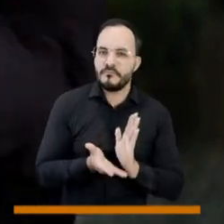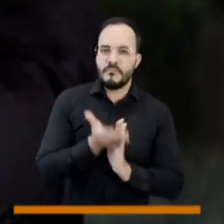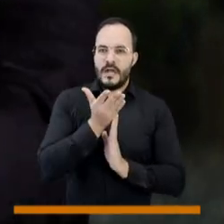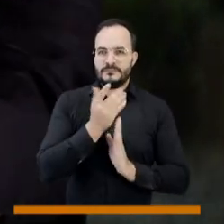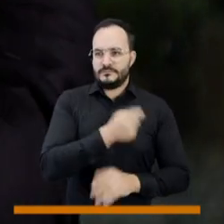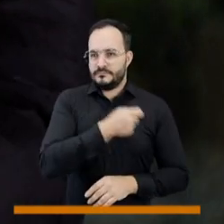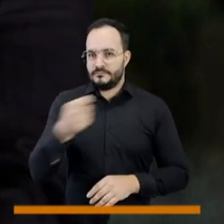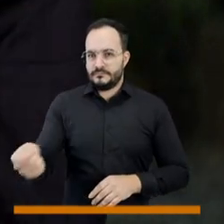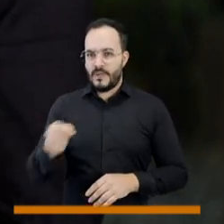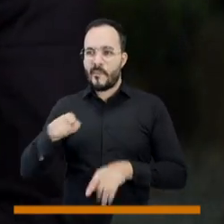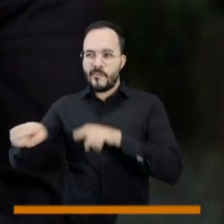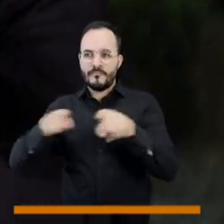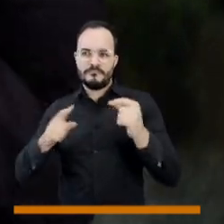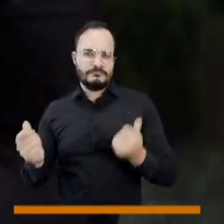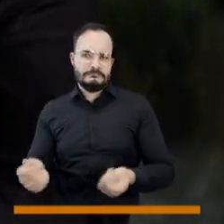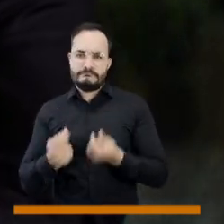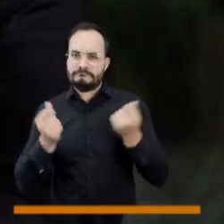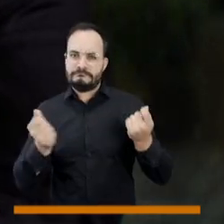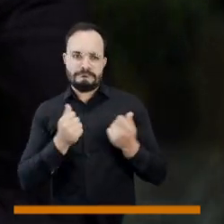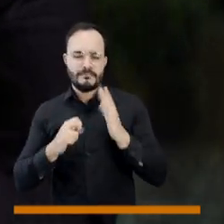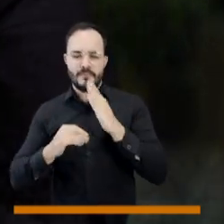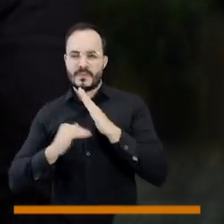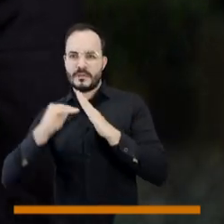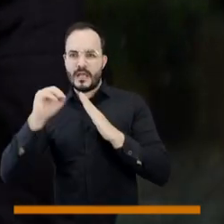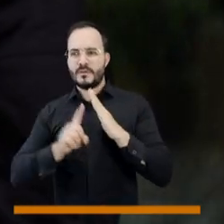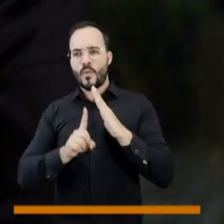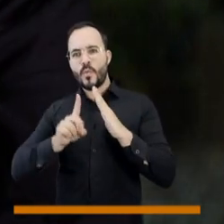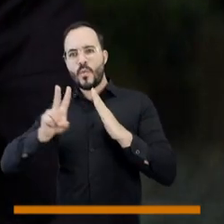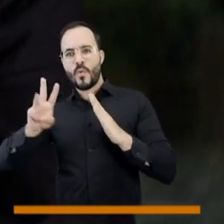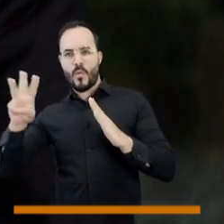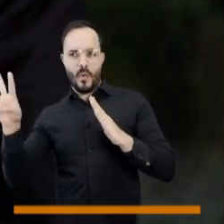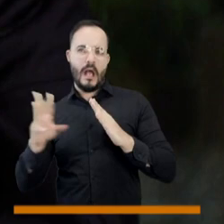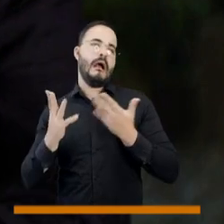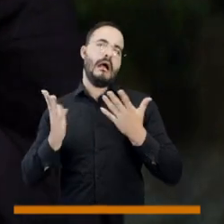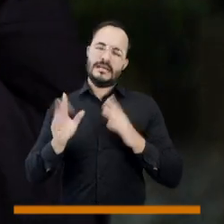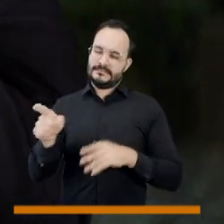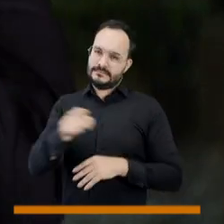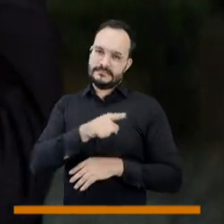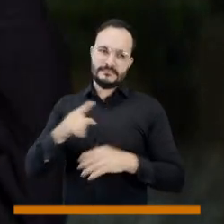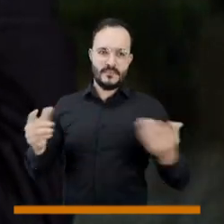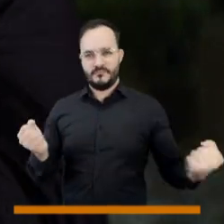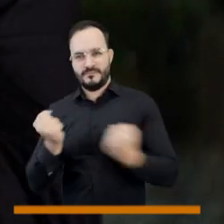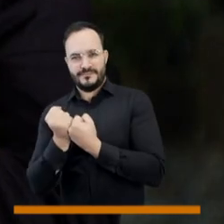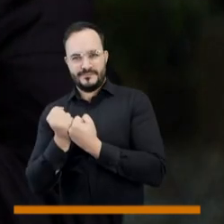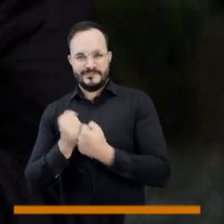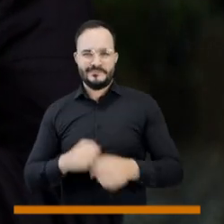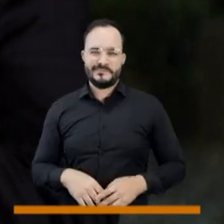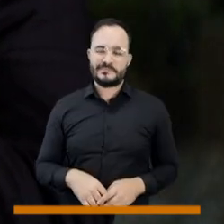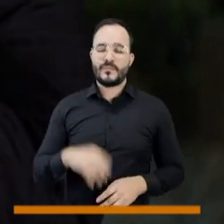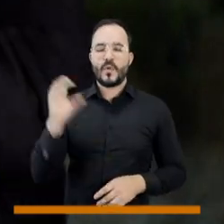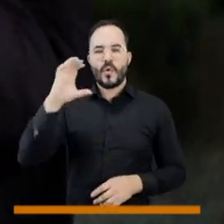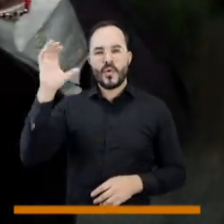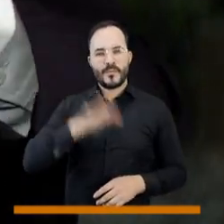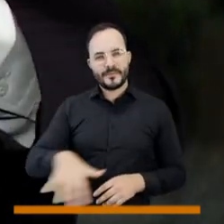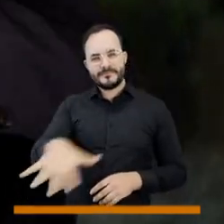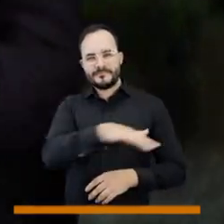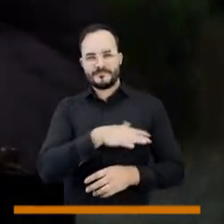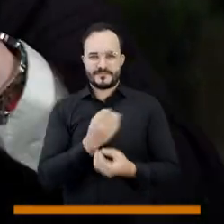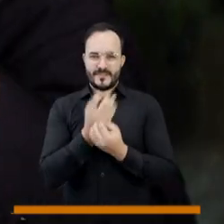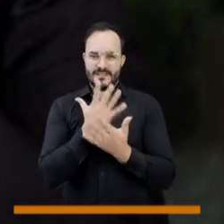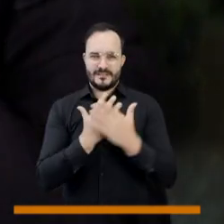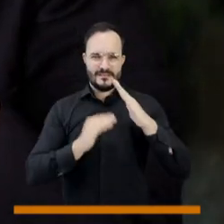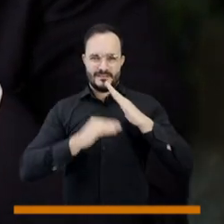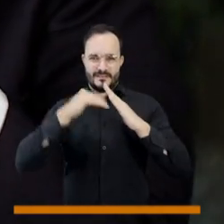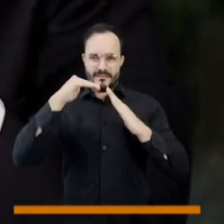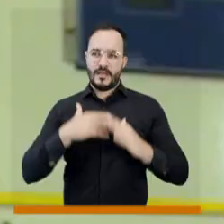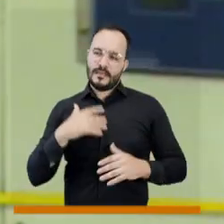participe con un costo adicional para favorecer a los que menos lo tienen. Lo que pasa es que en Colombia la estratificación es